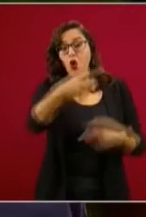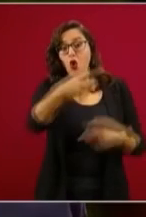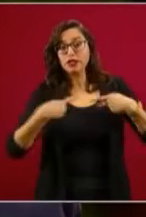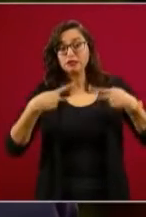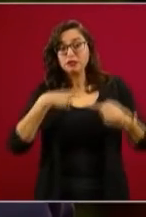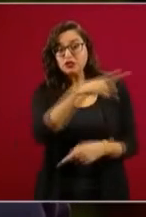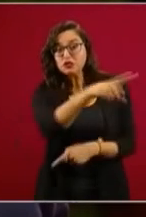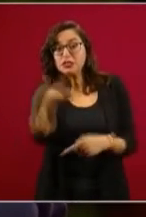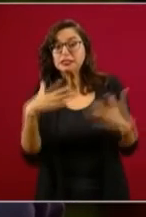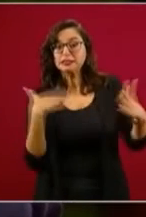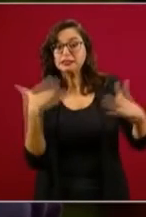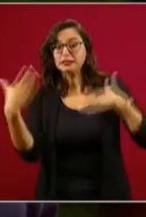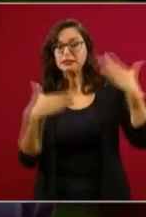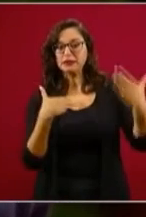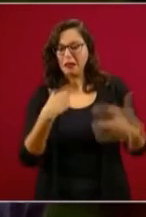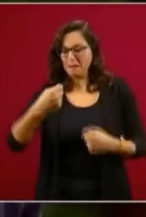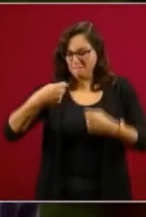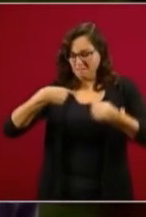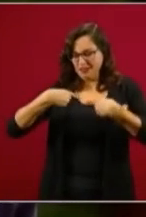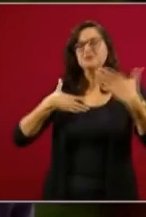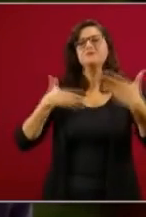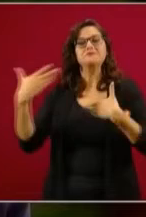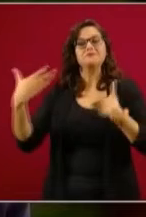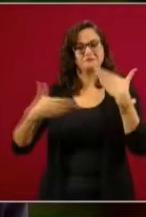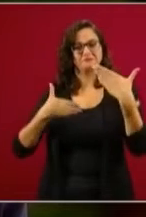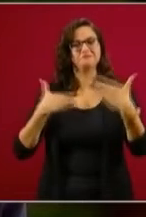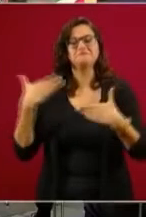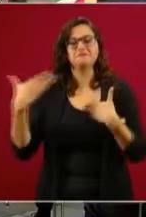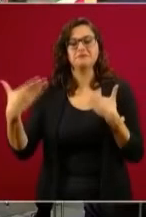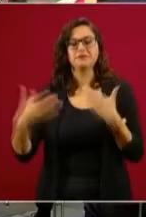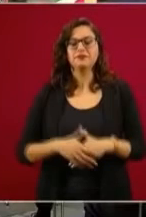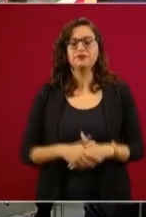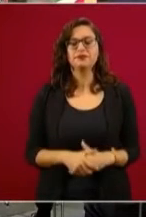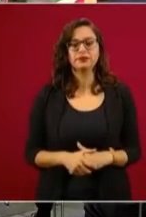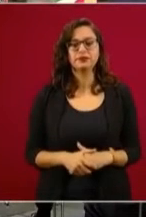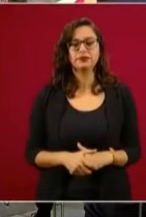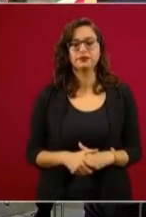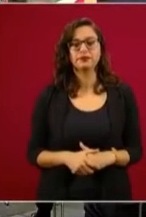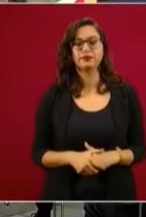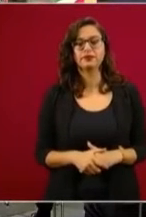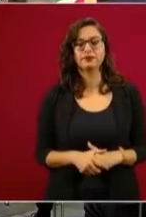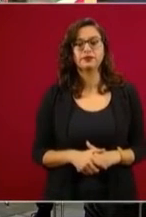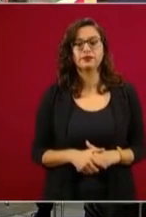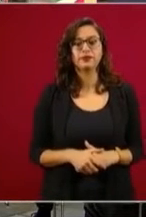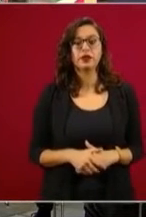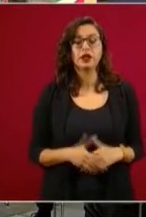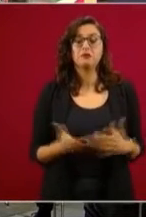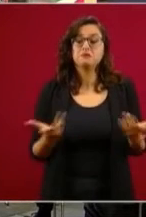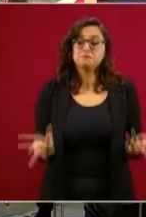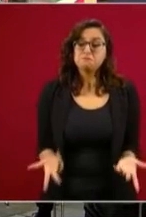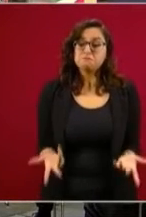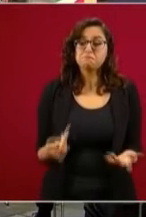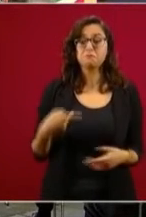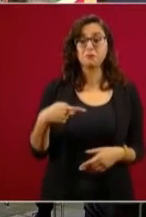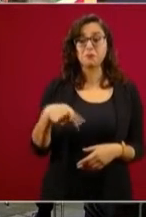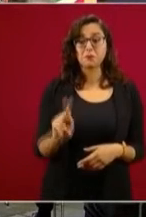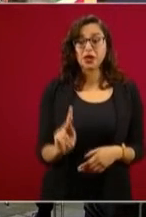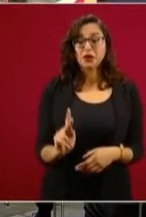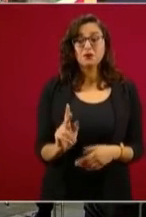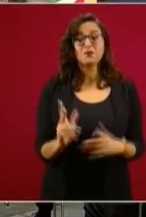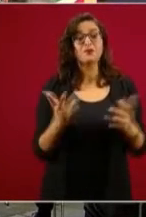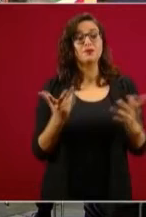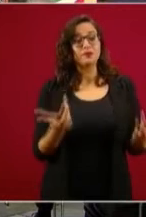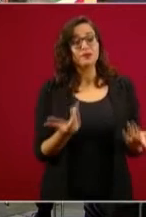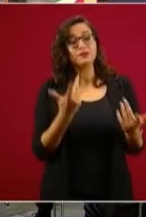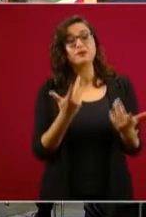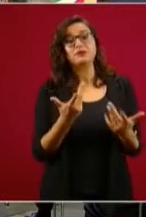porque basta voltear a un lado para encontrarse un elemento de corrupción. No como lo decía Peña Nieto, que era parte